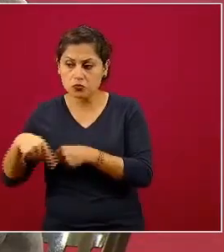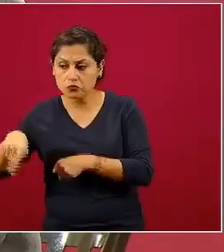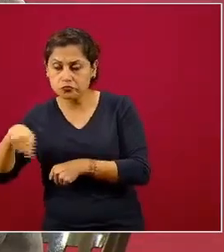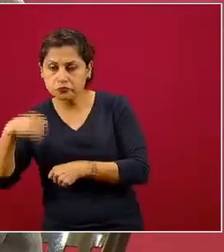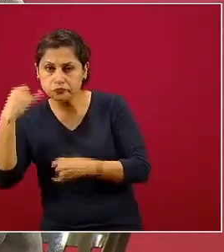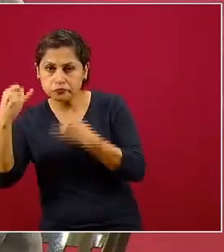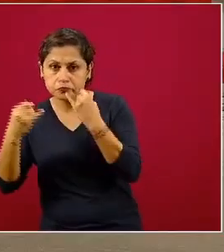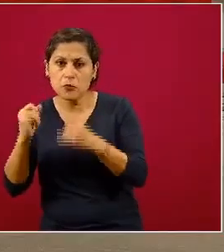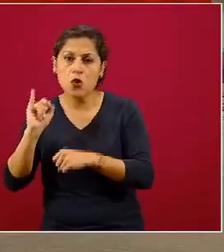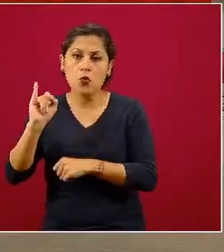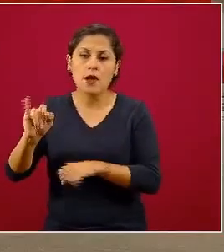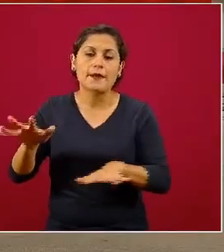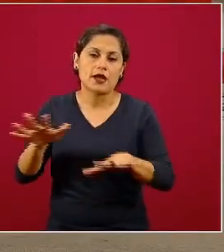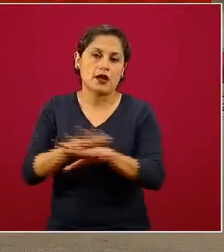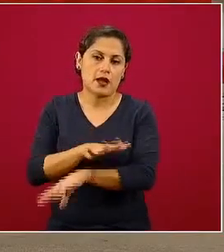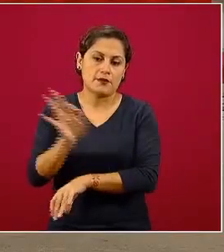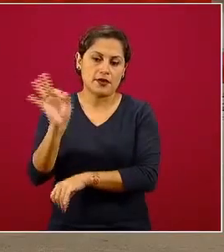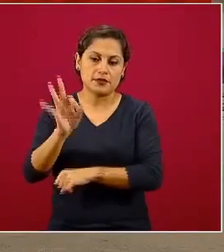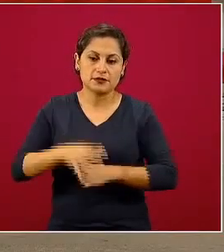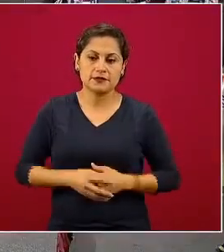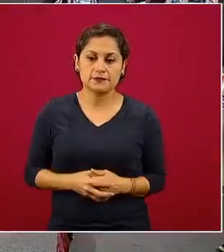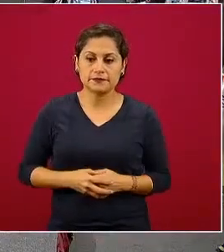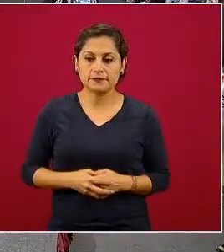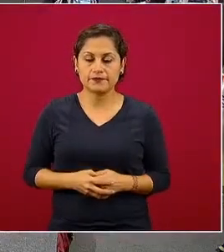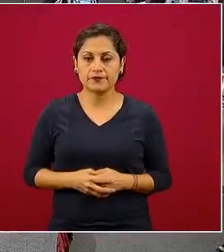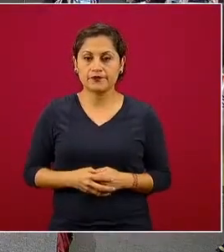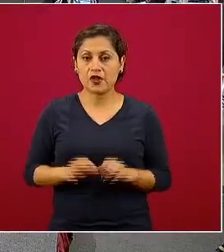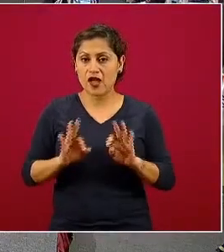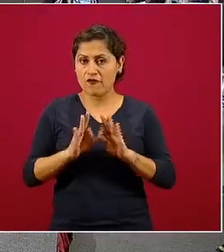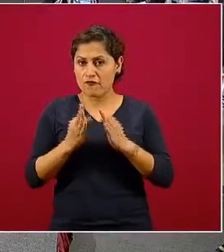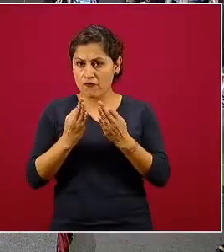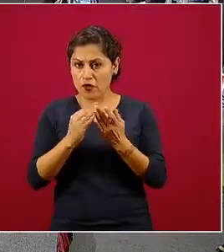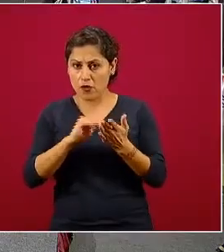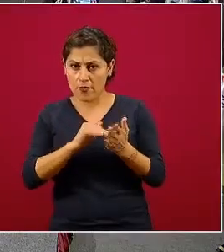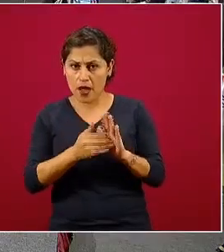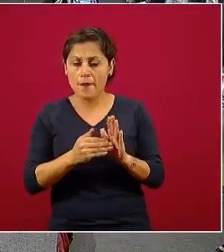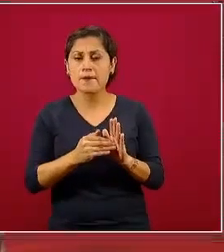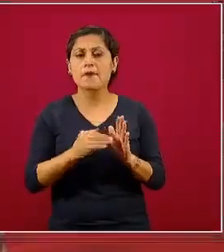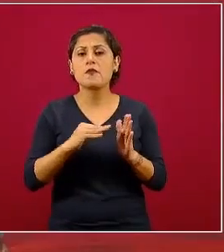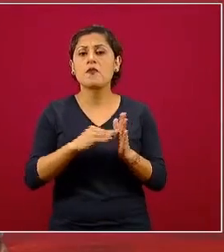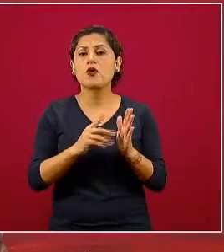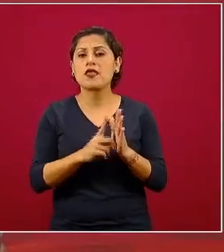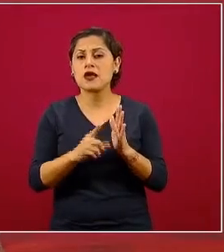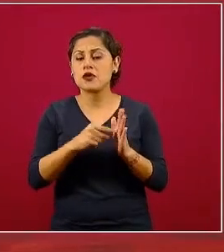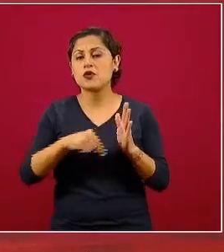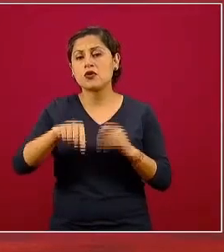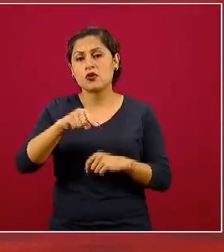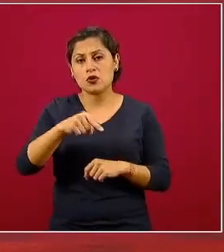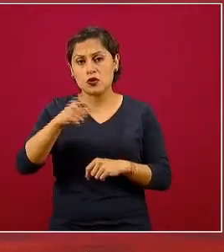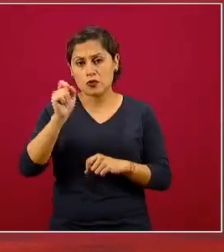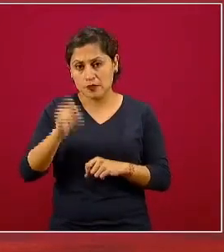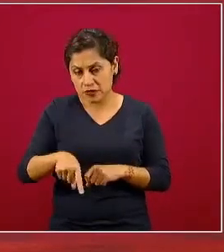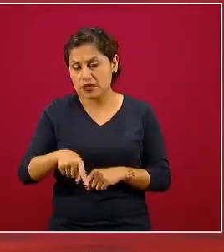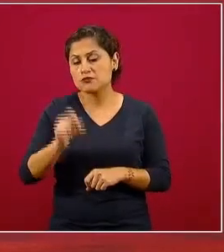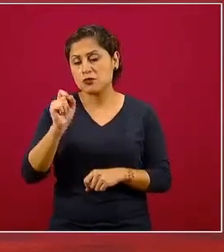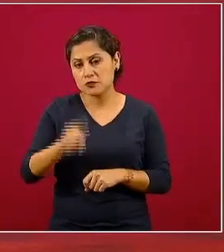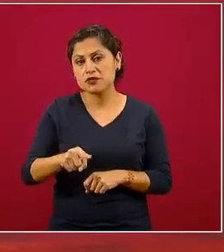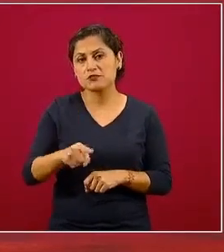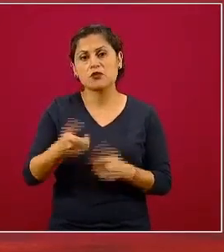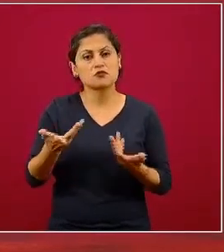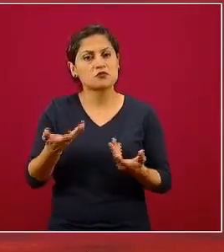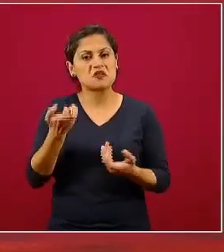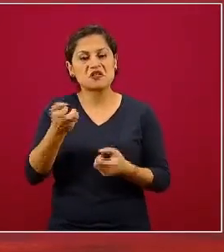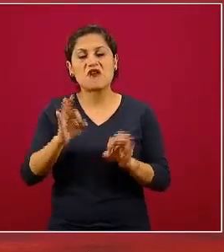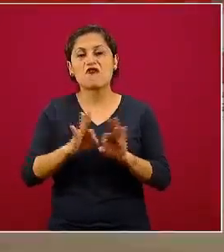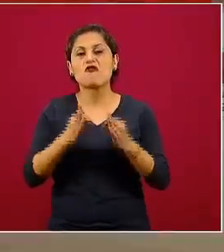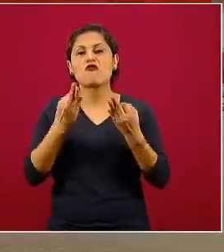el próximo jueves. El modelo no, el modelo es el mismo, el modelo básicamente se refiere a la metodología